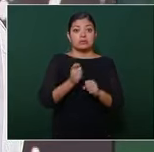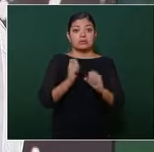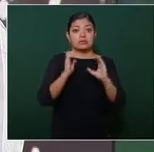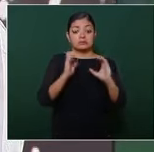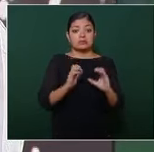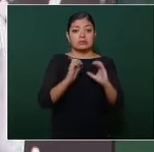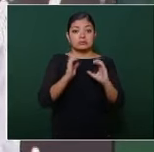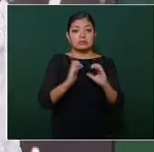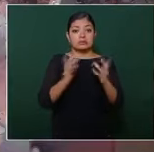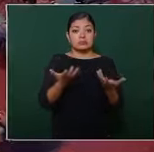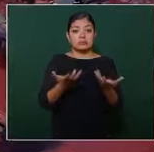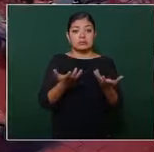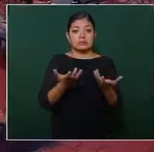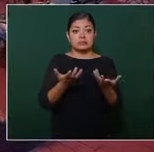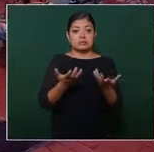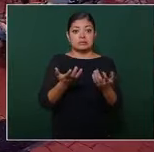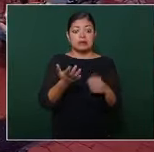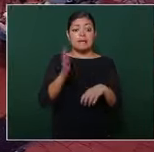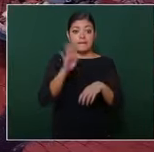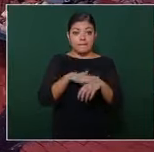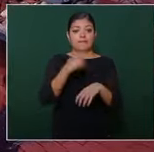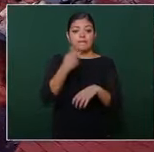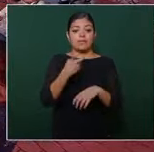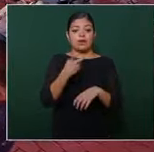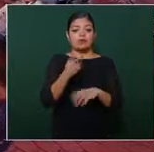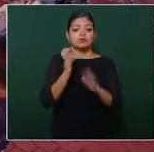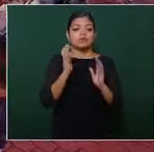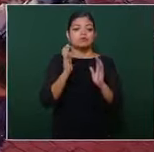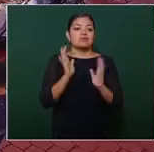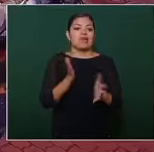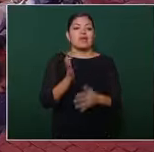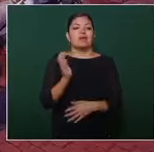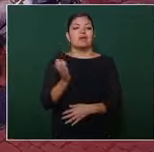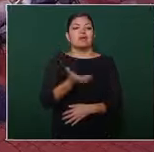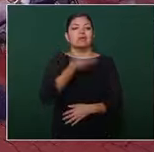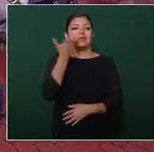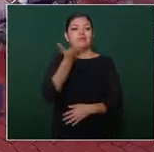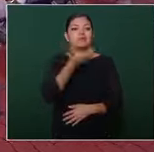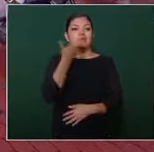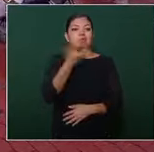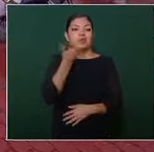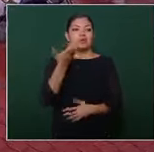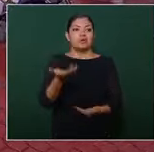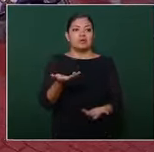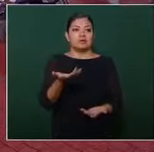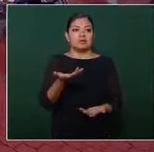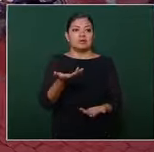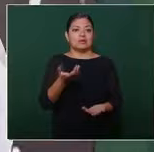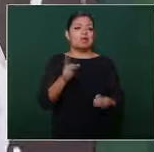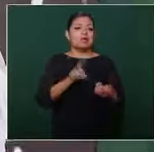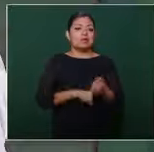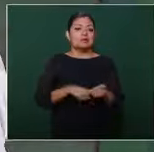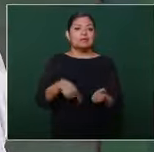entonces se acostumbraron a hincarse